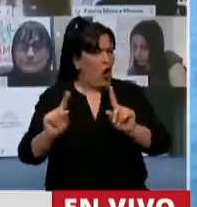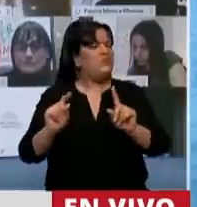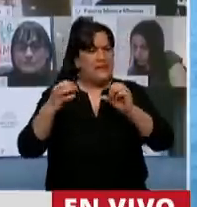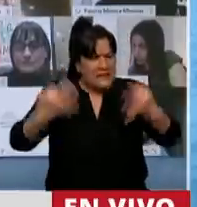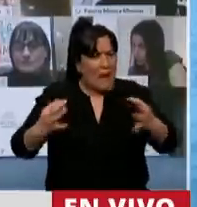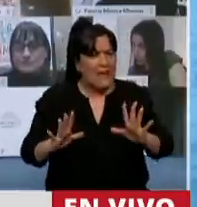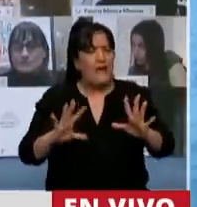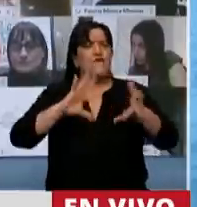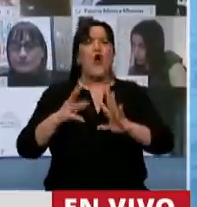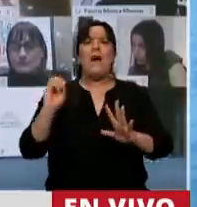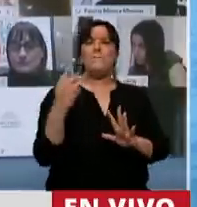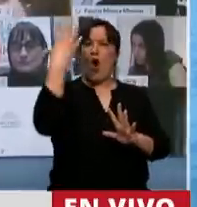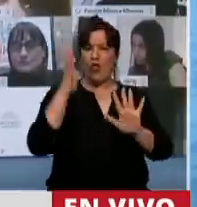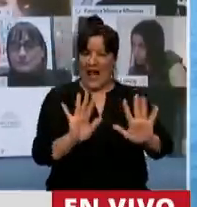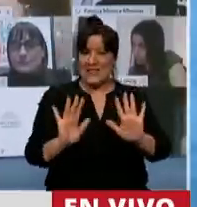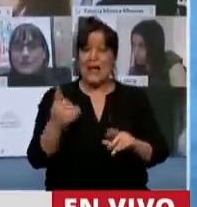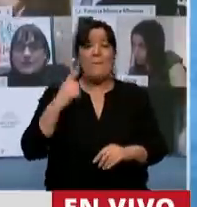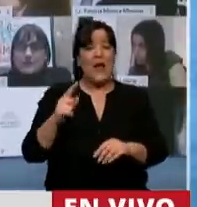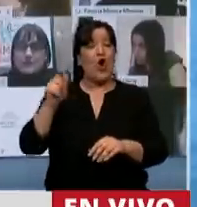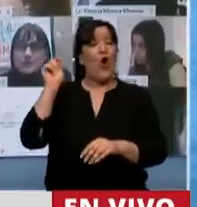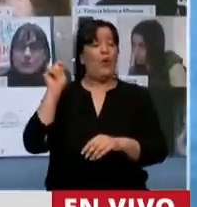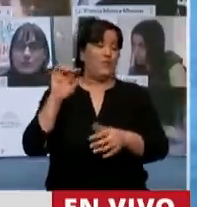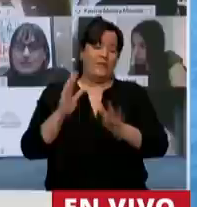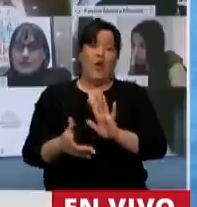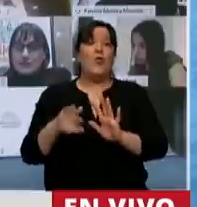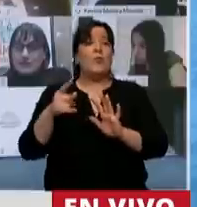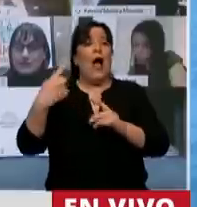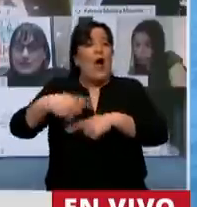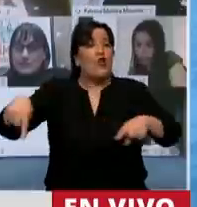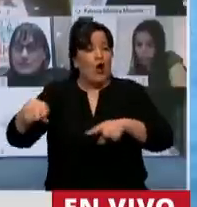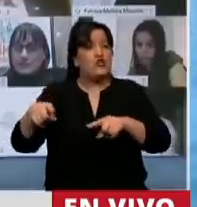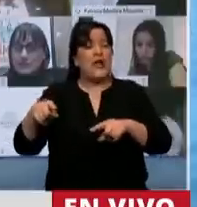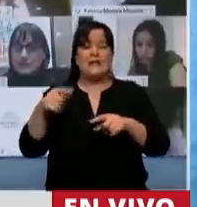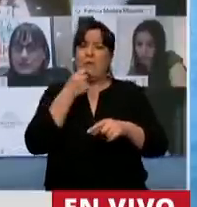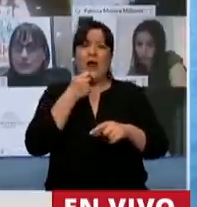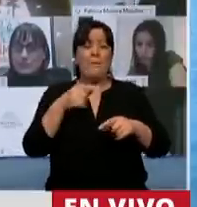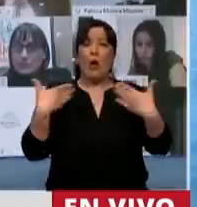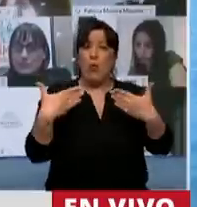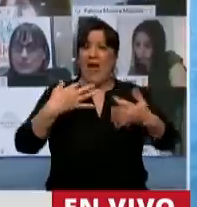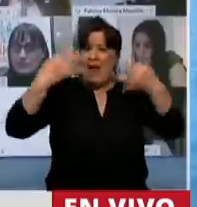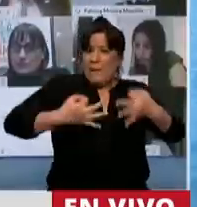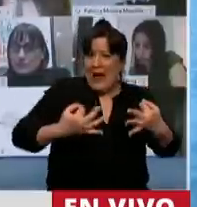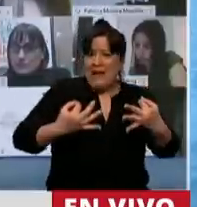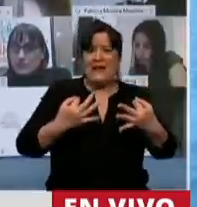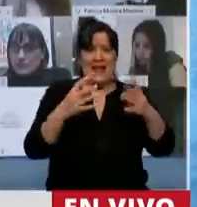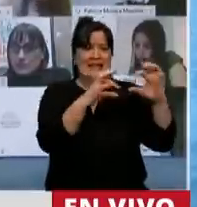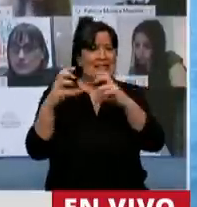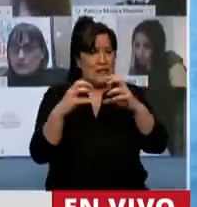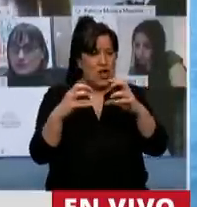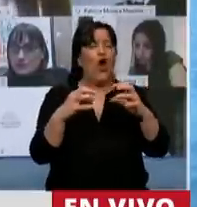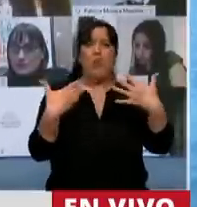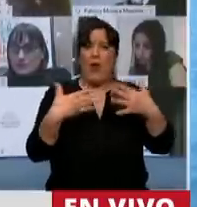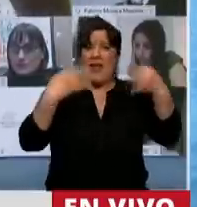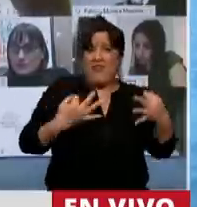ni de la modernidad. Pero un martillo se puede utilizar para hacer una cosa noble, como un mueble o para lastimar a una persona.